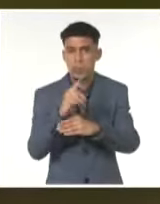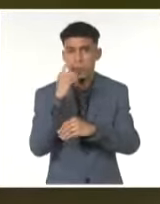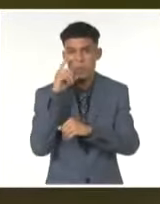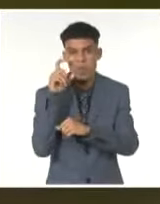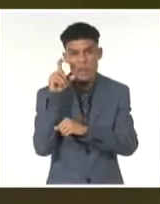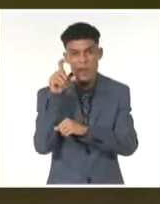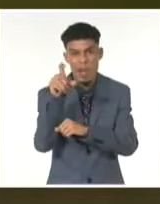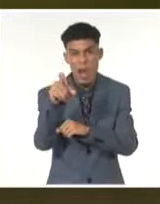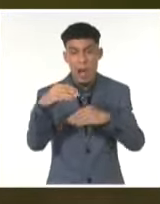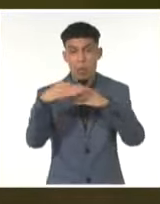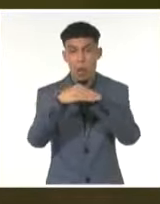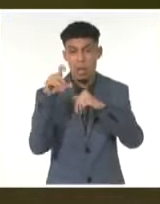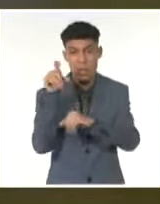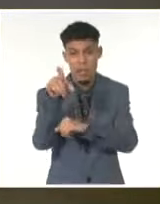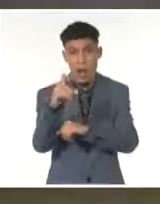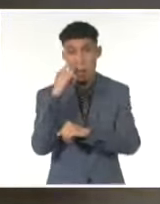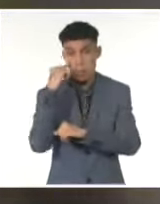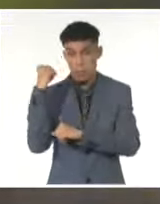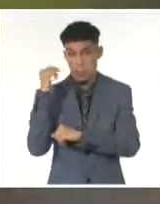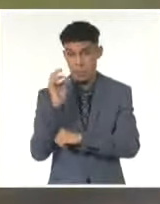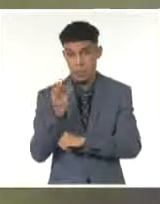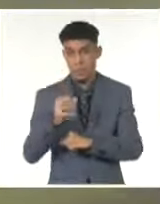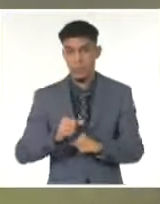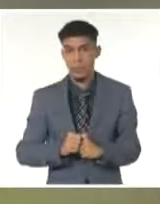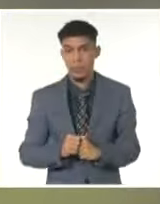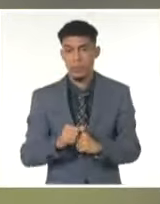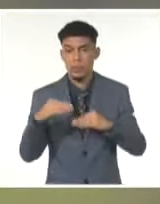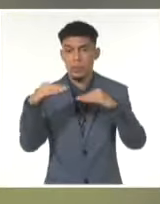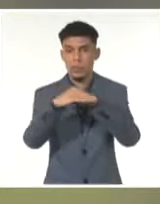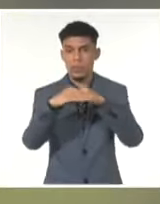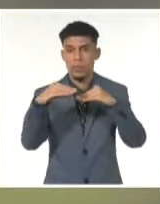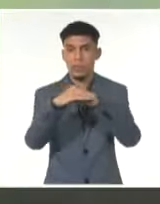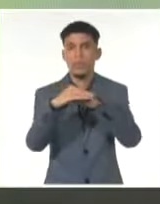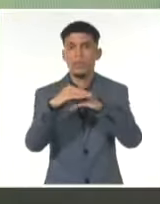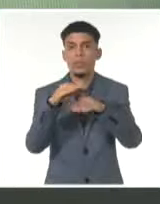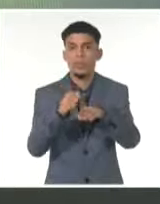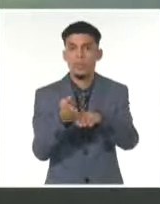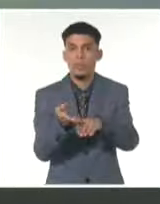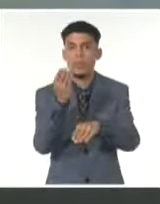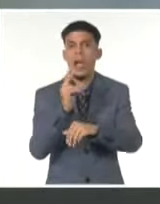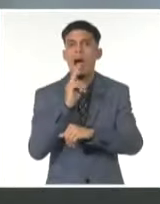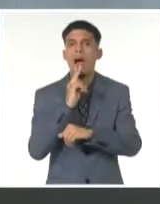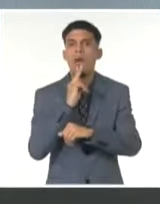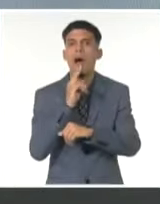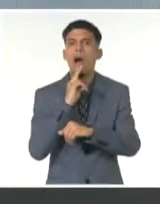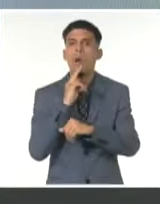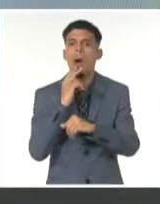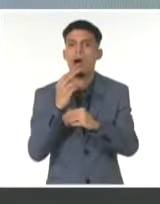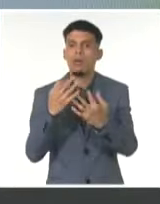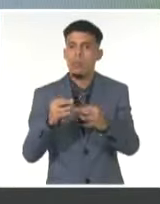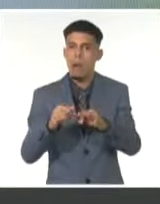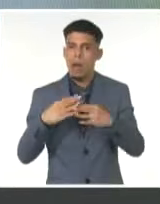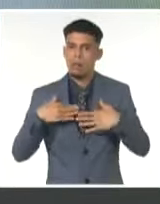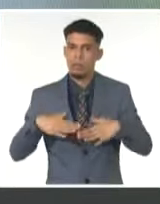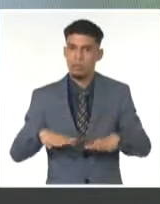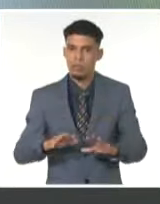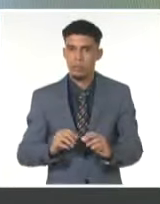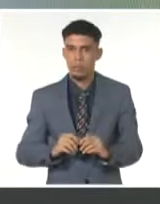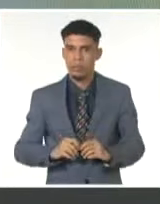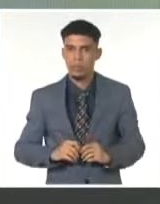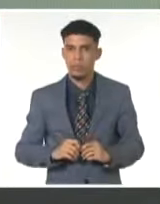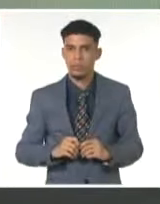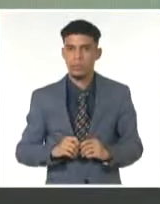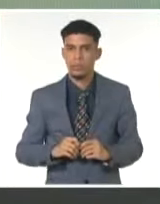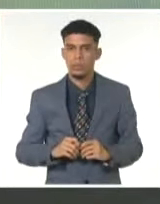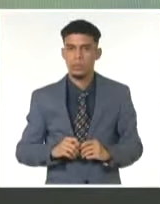puente, en el puente, que está por encima del agua del aliviadero. Ven que hay agua tranquila, agua tranquila, un caudal